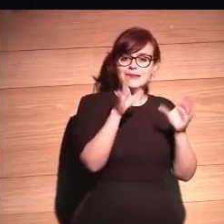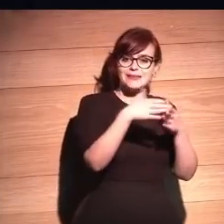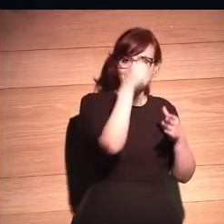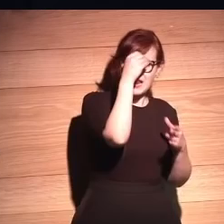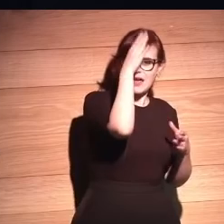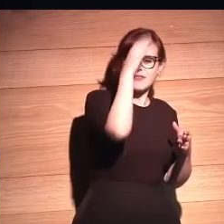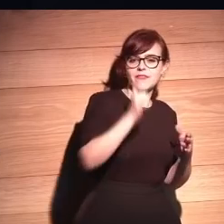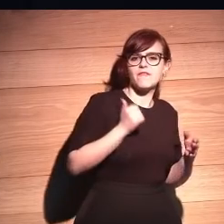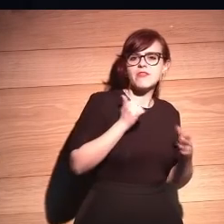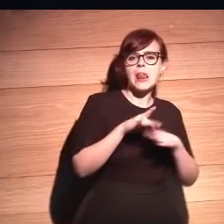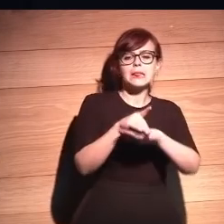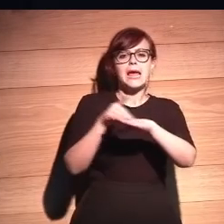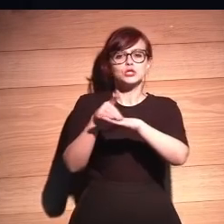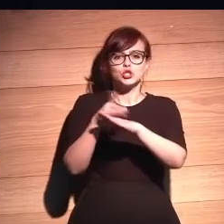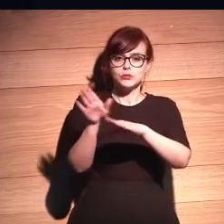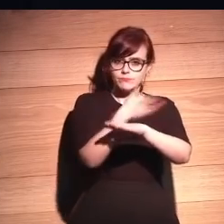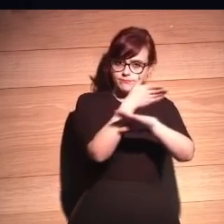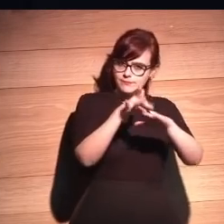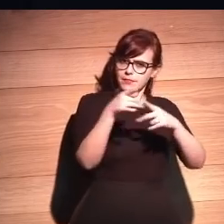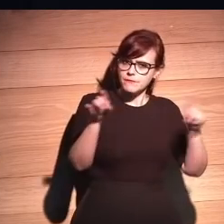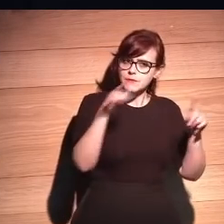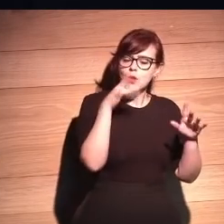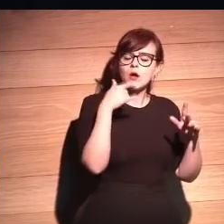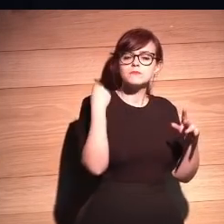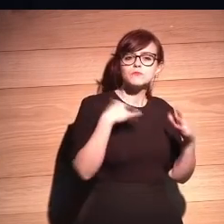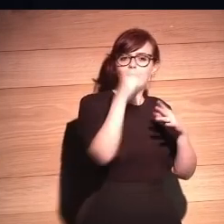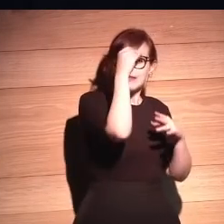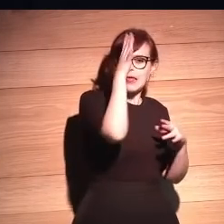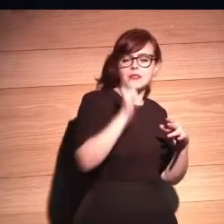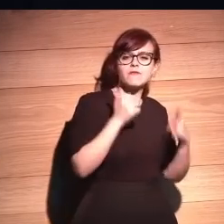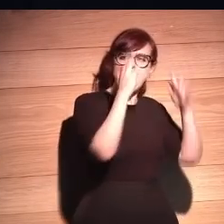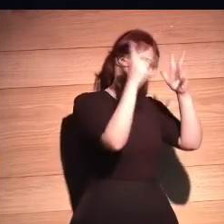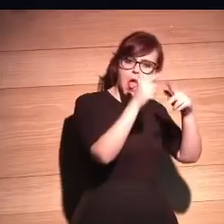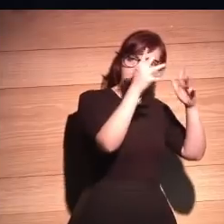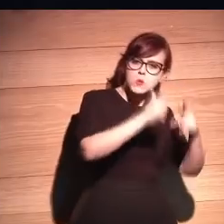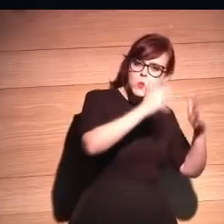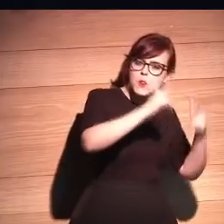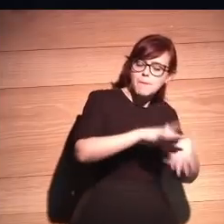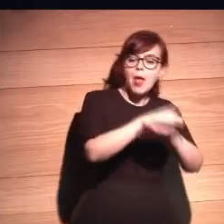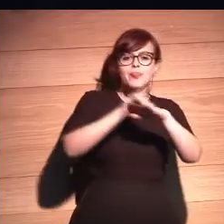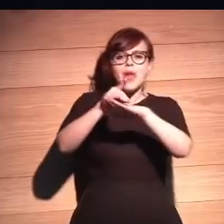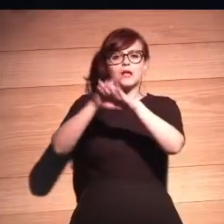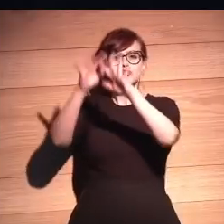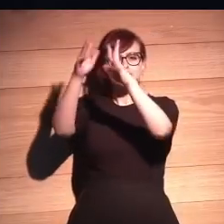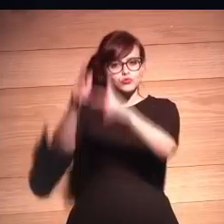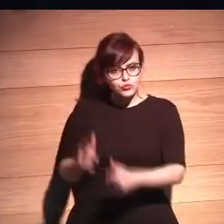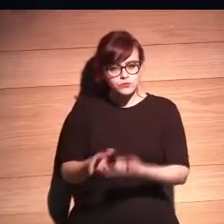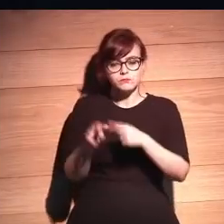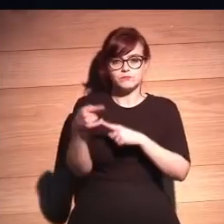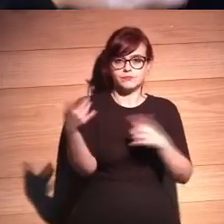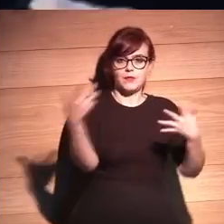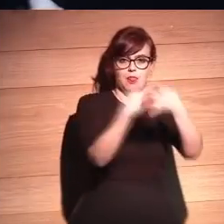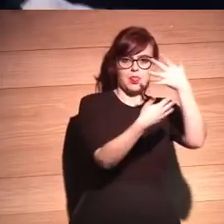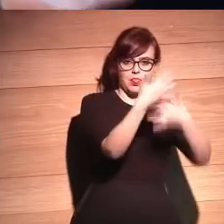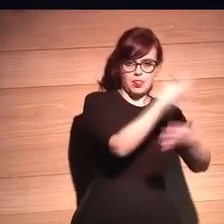artificial de lo que es datos, ¿no? La inteligencia artificial son algoritmos que trabajando con datos logran resolver ciertas tareas, pero